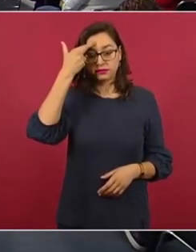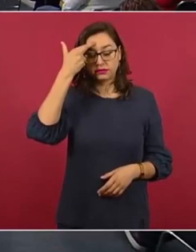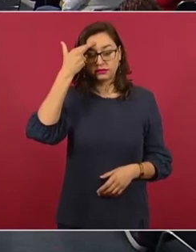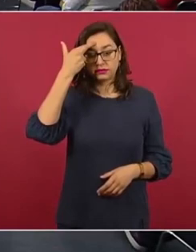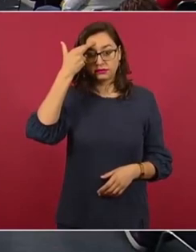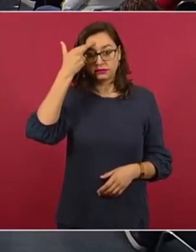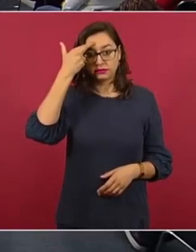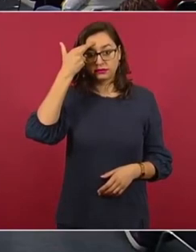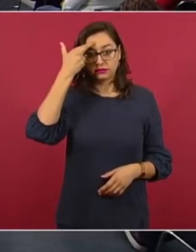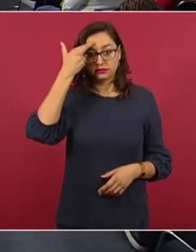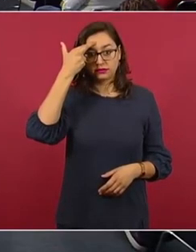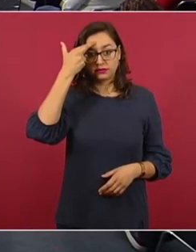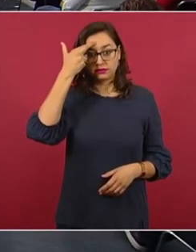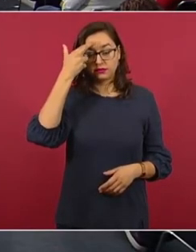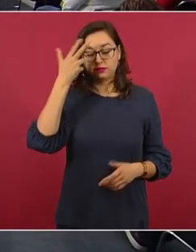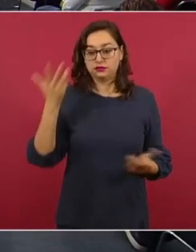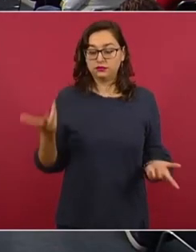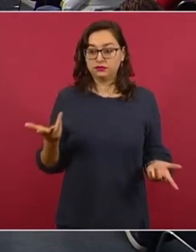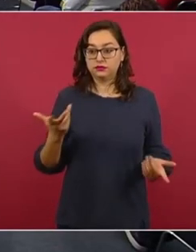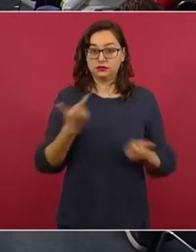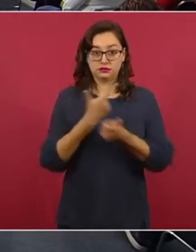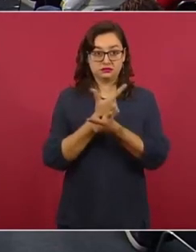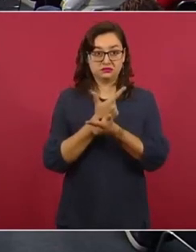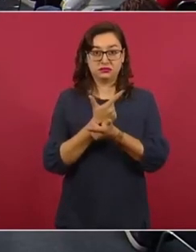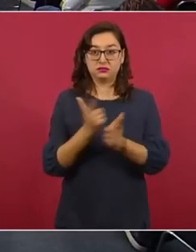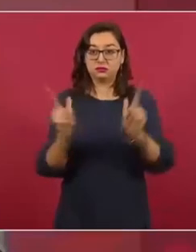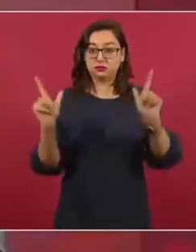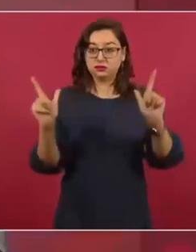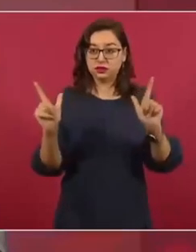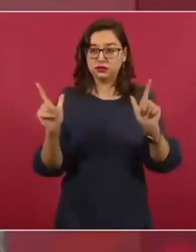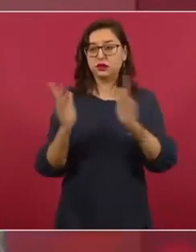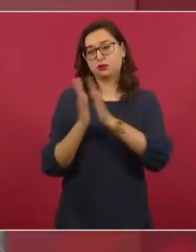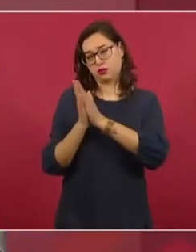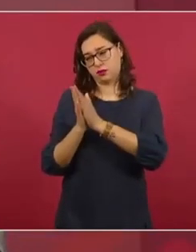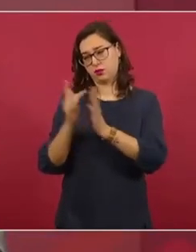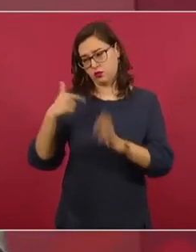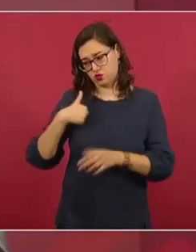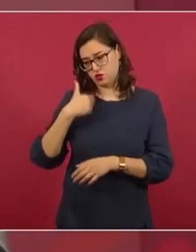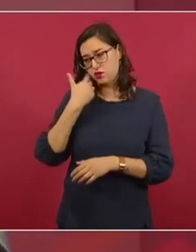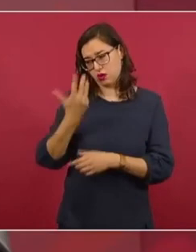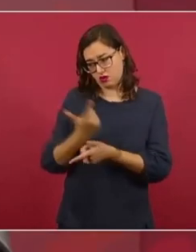no se implora, se conquista.